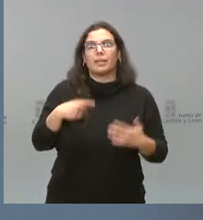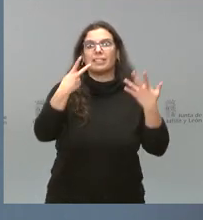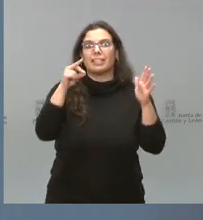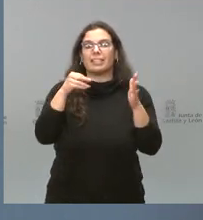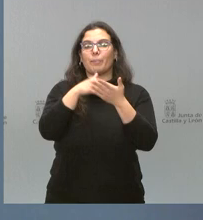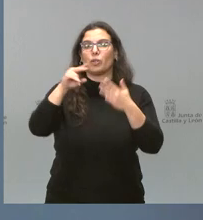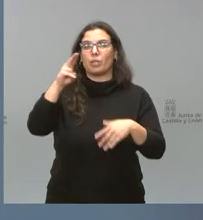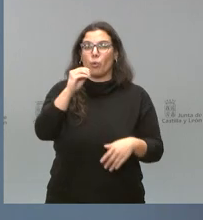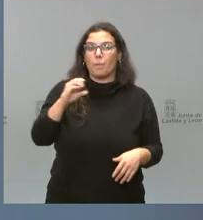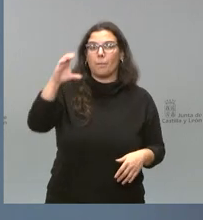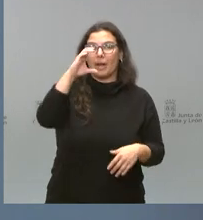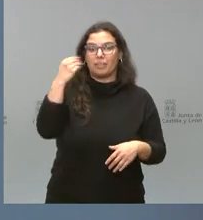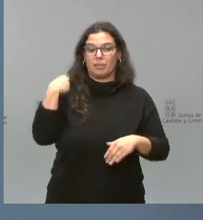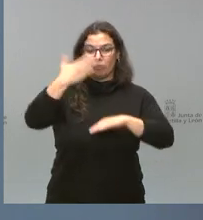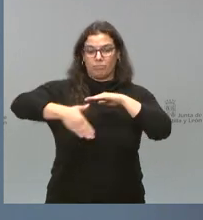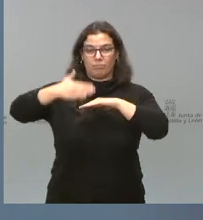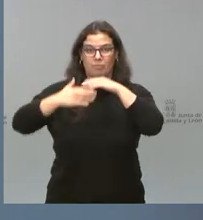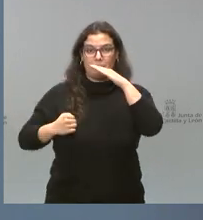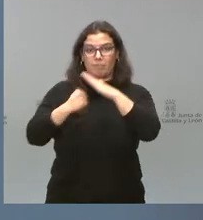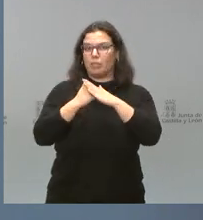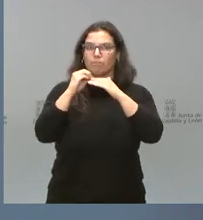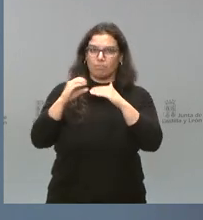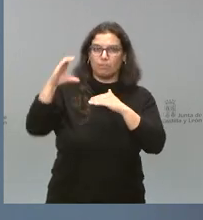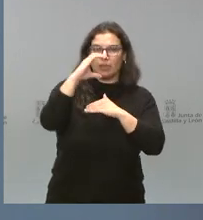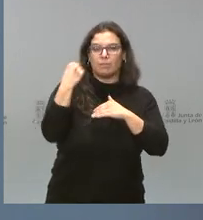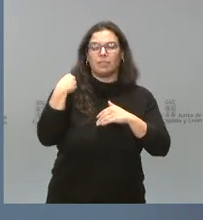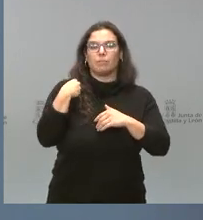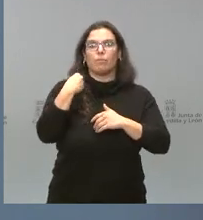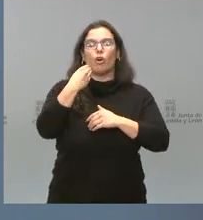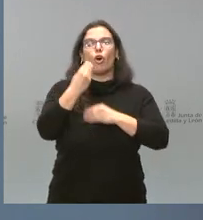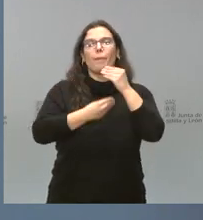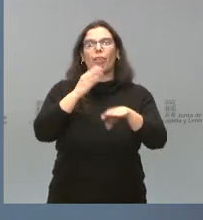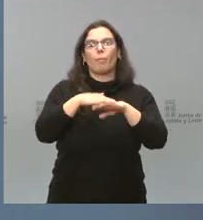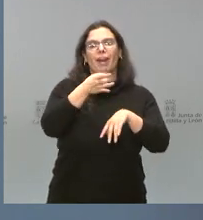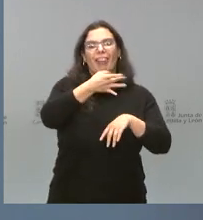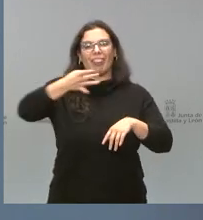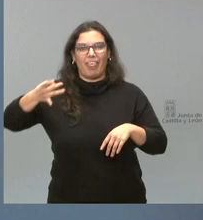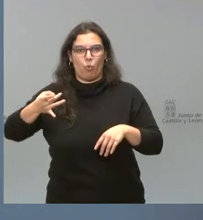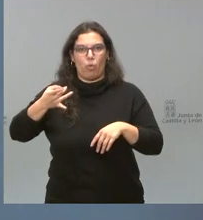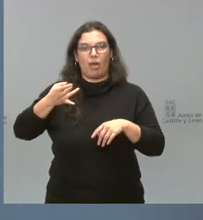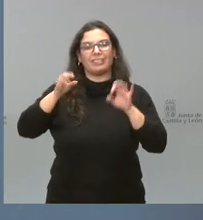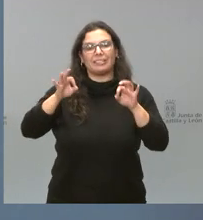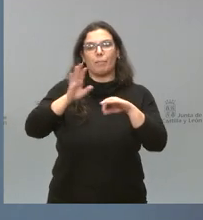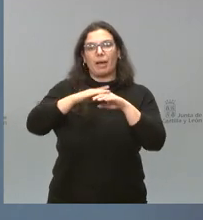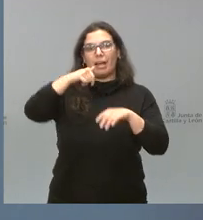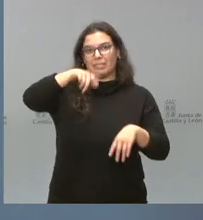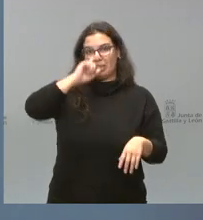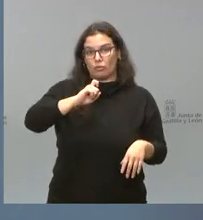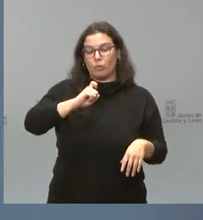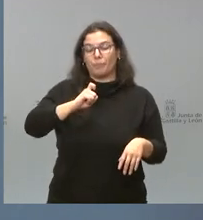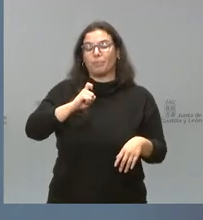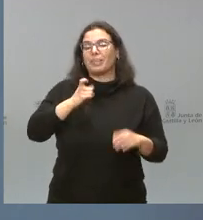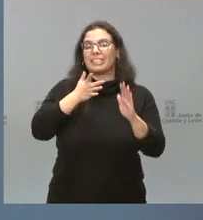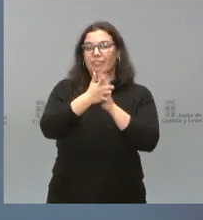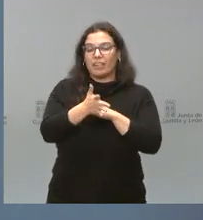de euros el importe máximo de las operaciones de endeudamiento de la comunidad para el año 22. Aquí lo que